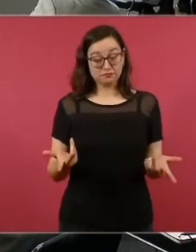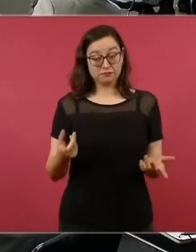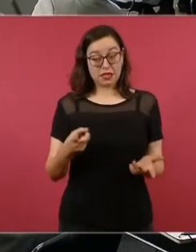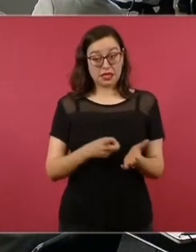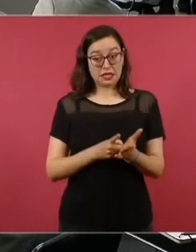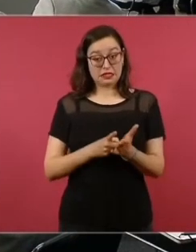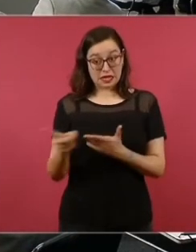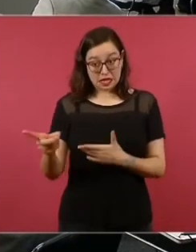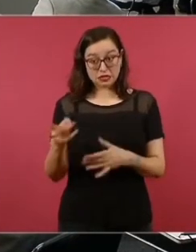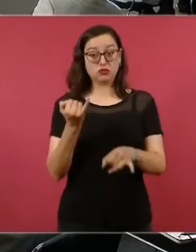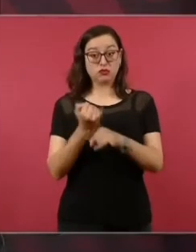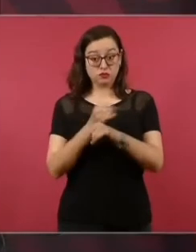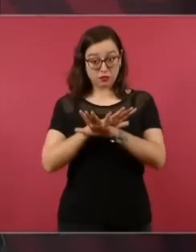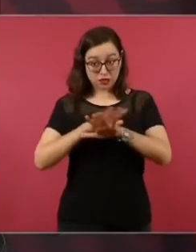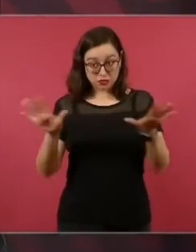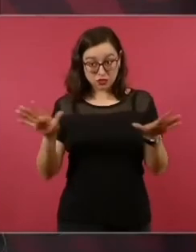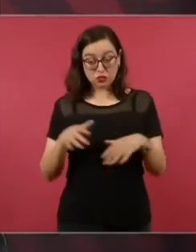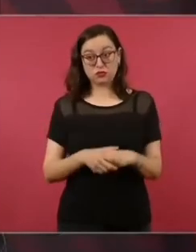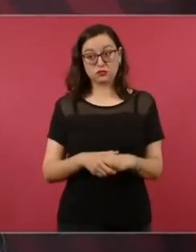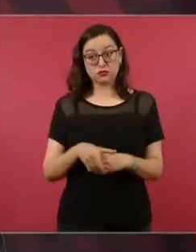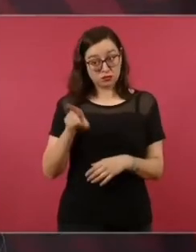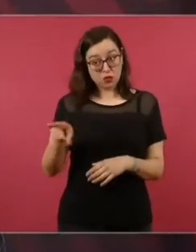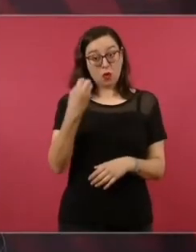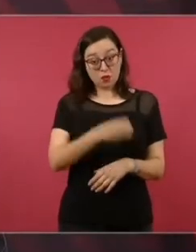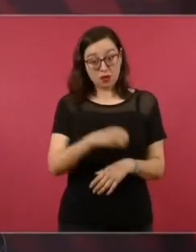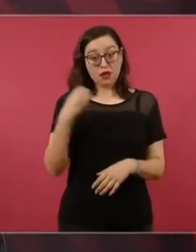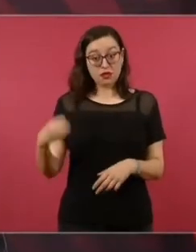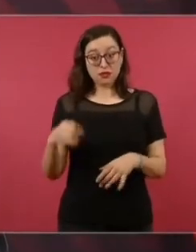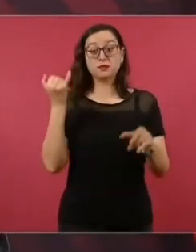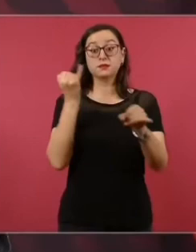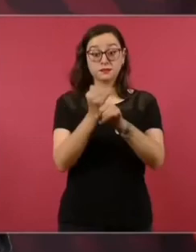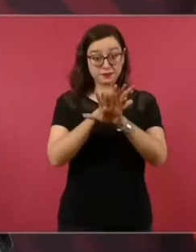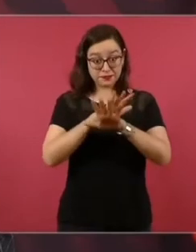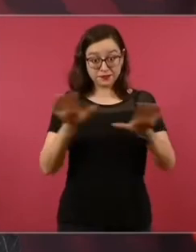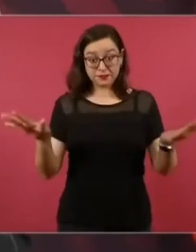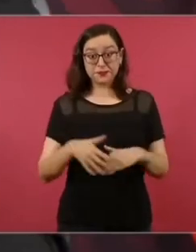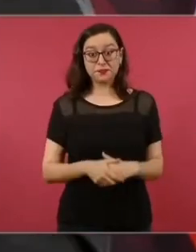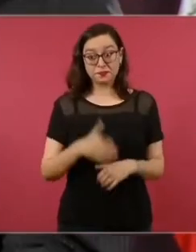que no se olvide eso,